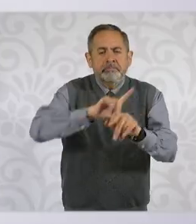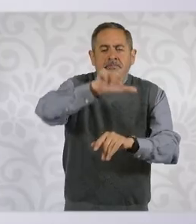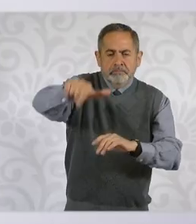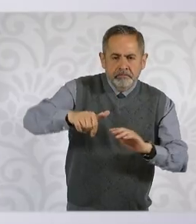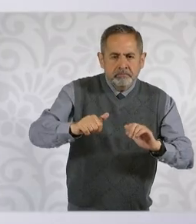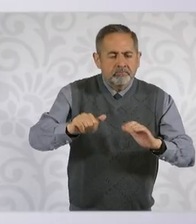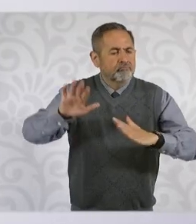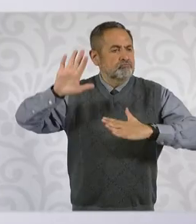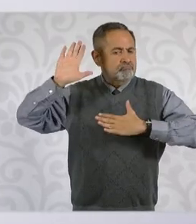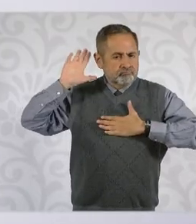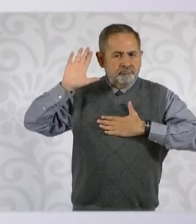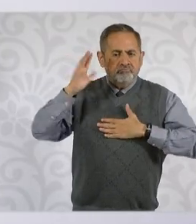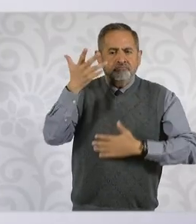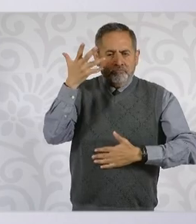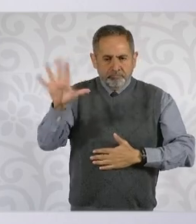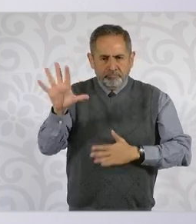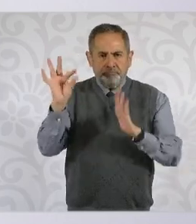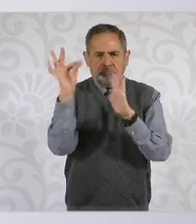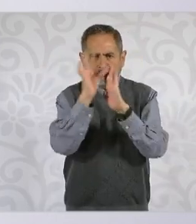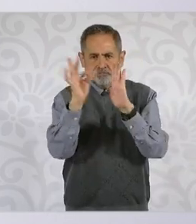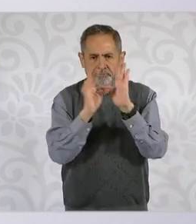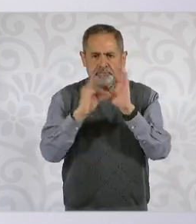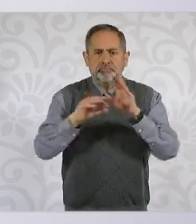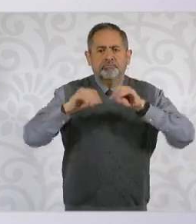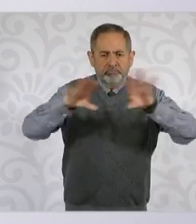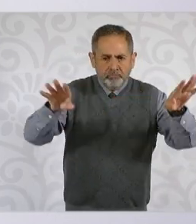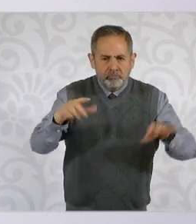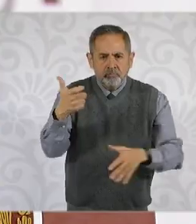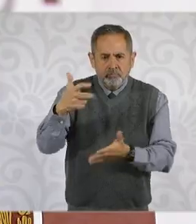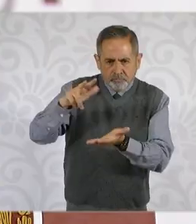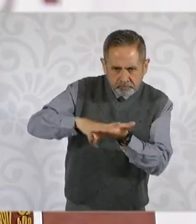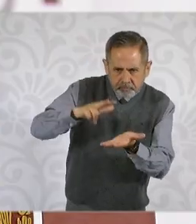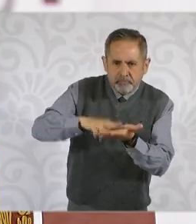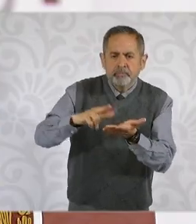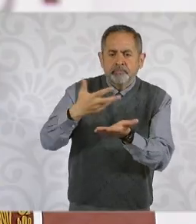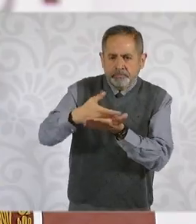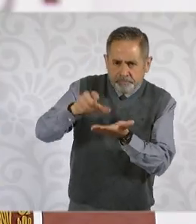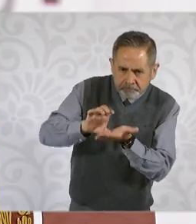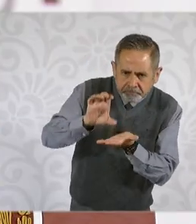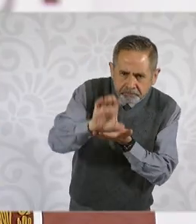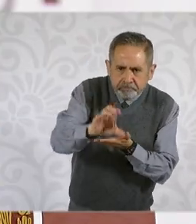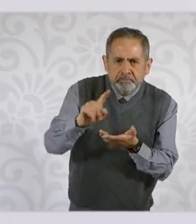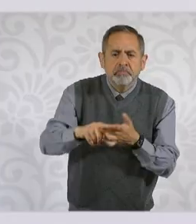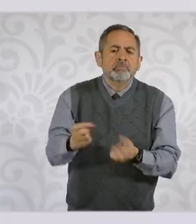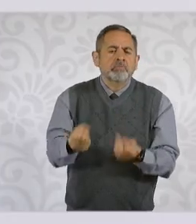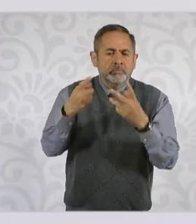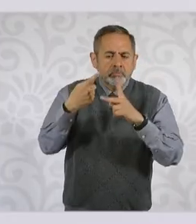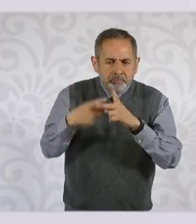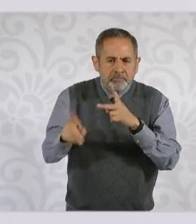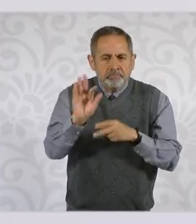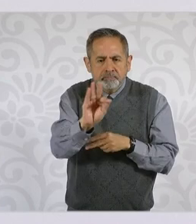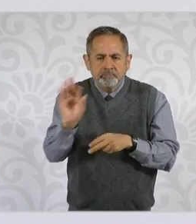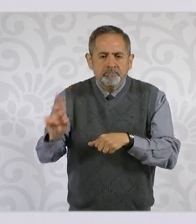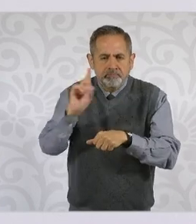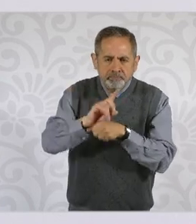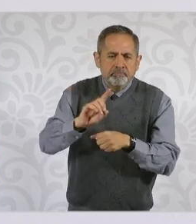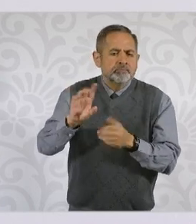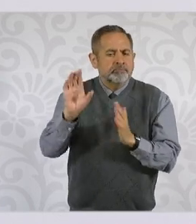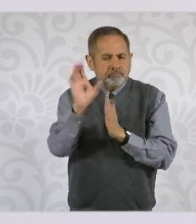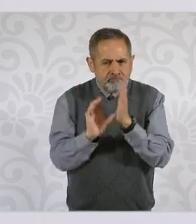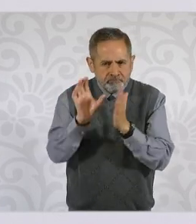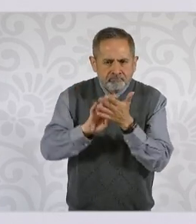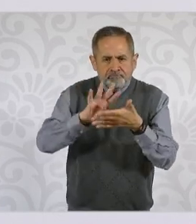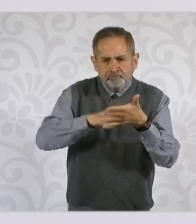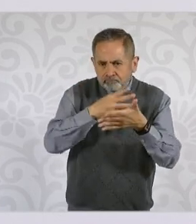para cada entidad de la República, ya con montos, cuál es la inversión, cuándo vamos a iniciar los proyectos. Y ahora estamos